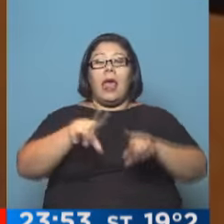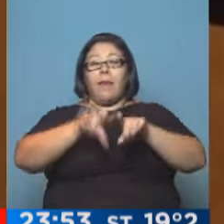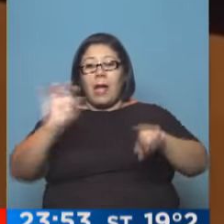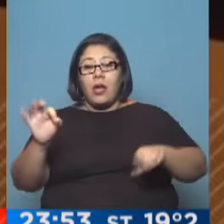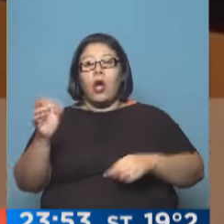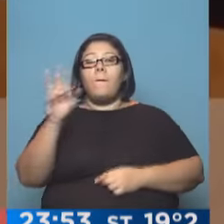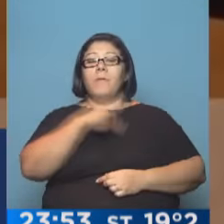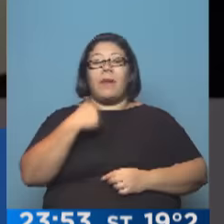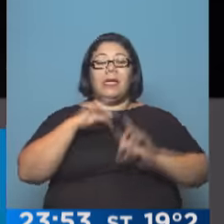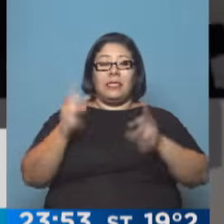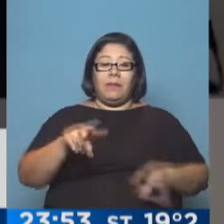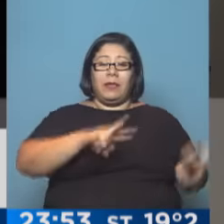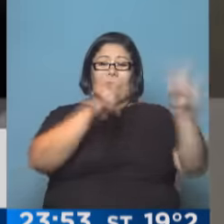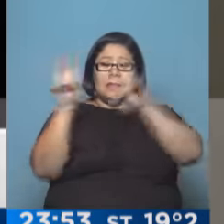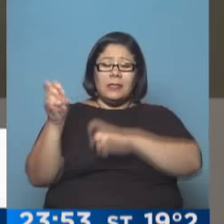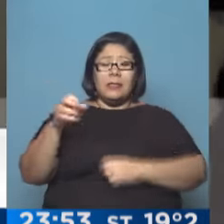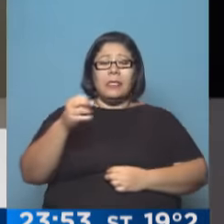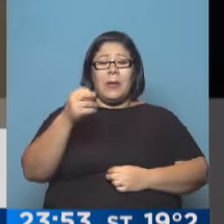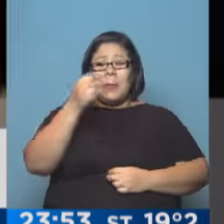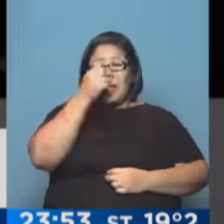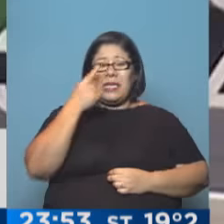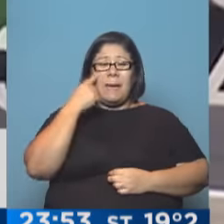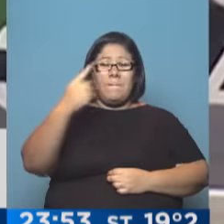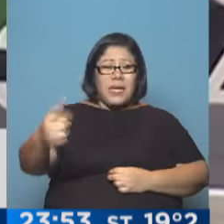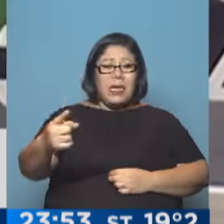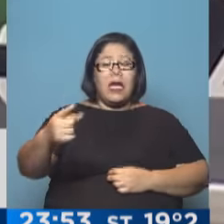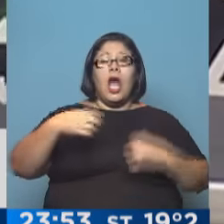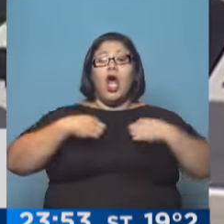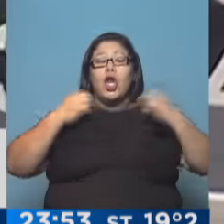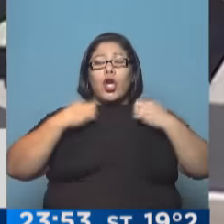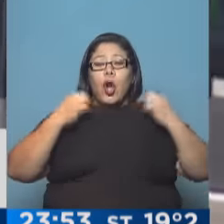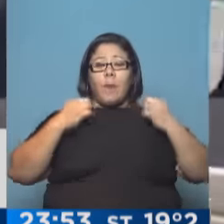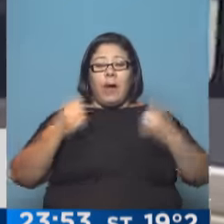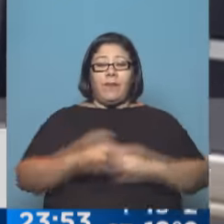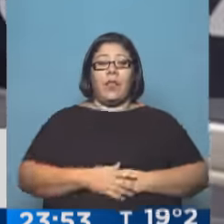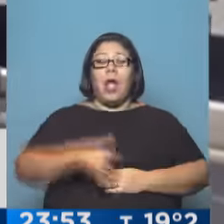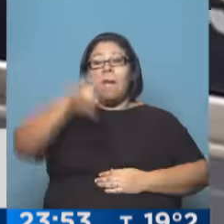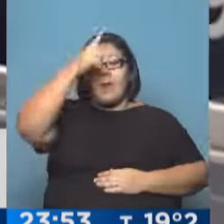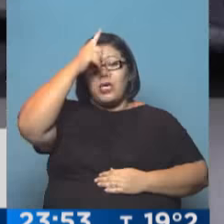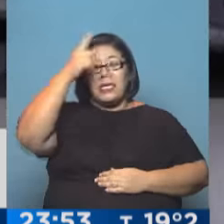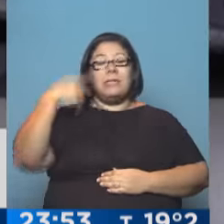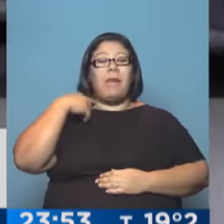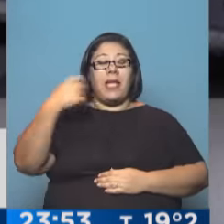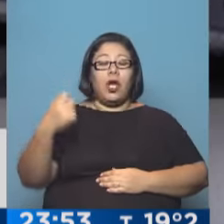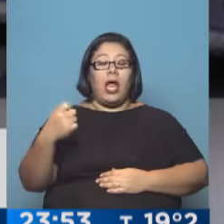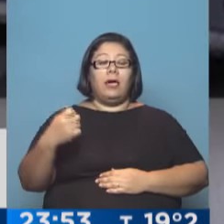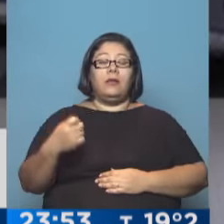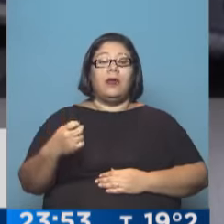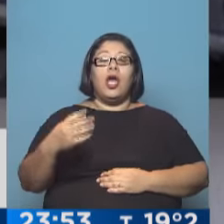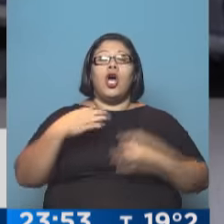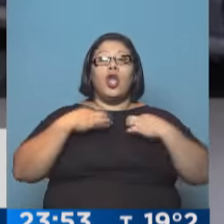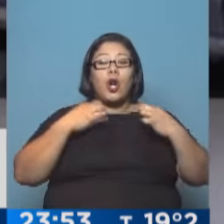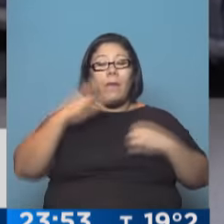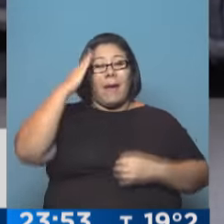Decomisaron 20 mil uniformes del Ejército Islámico. La policía española confiscó la ropa de estilo militar que iba a ser